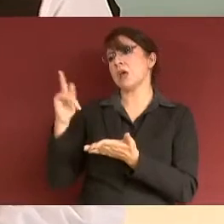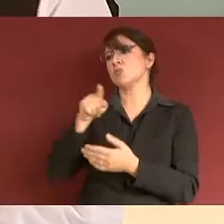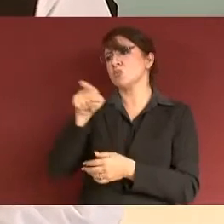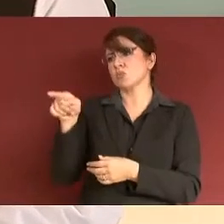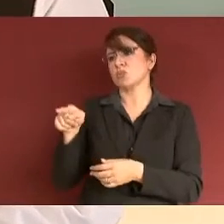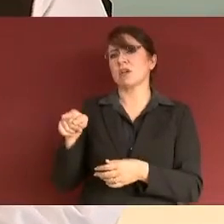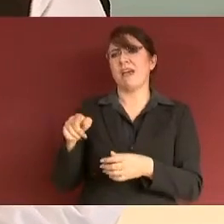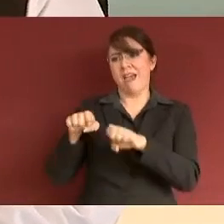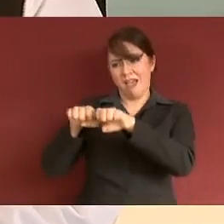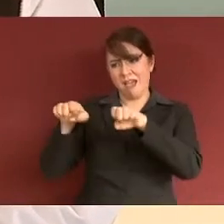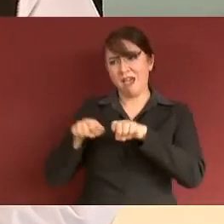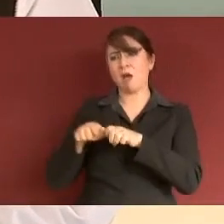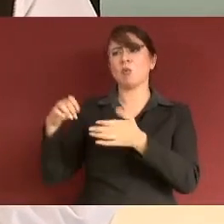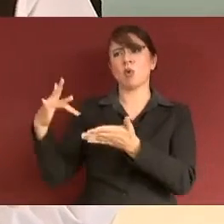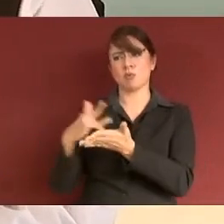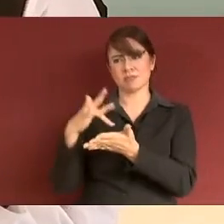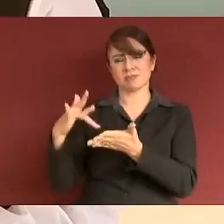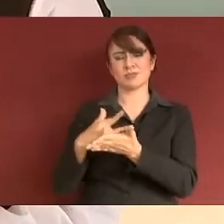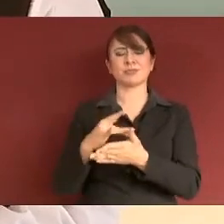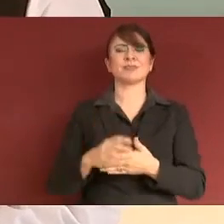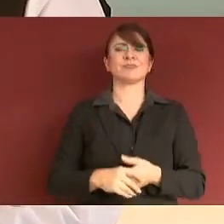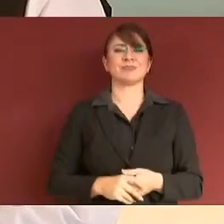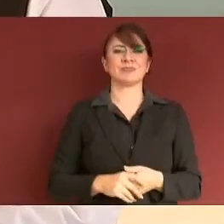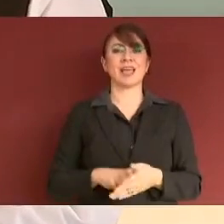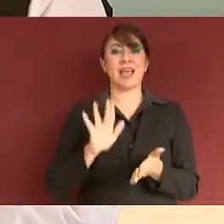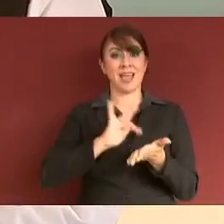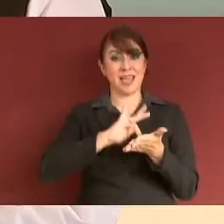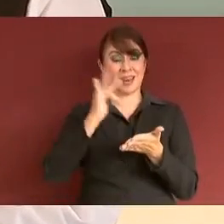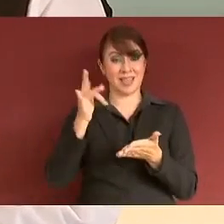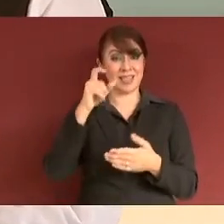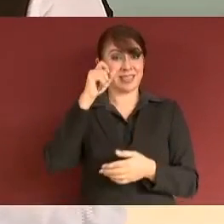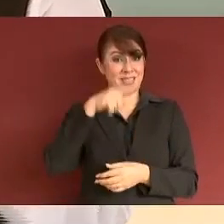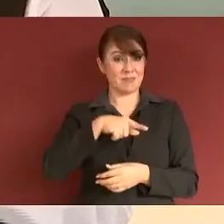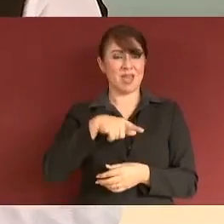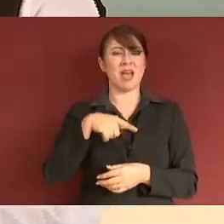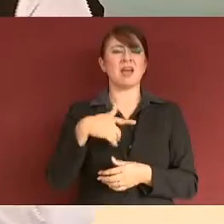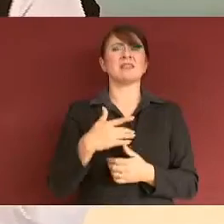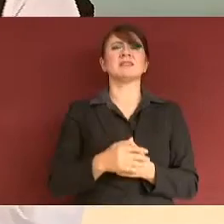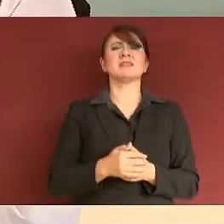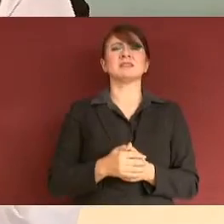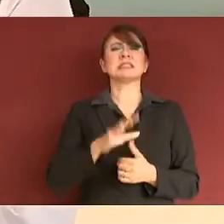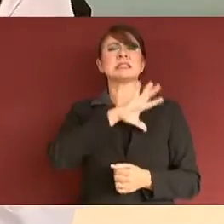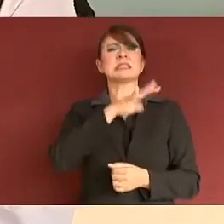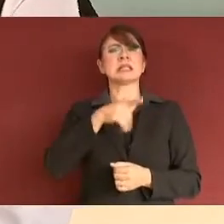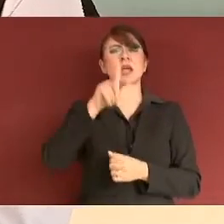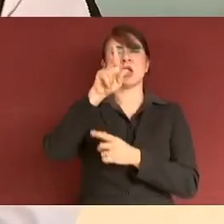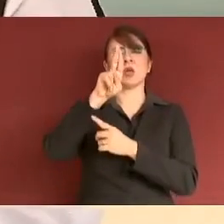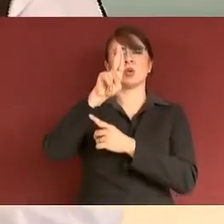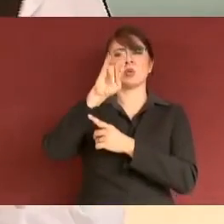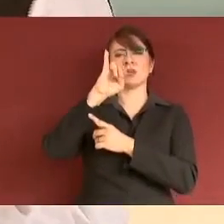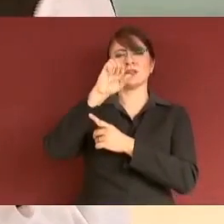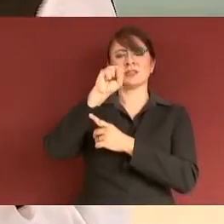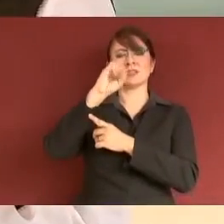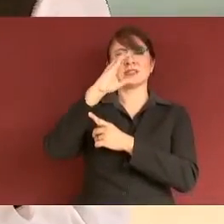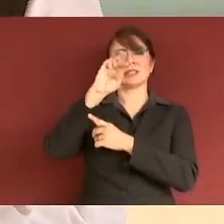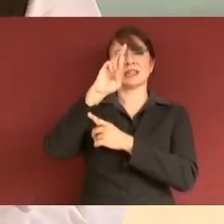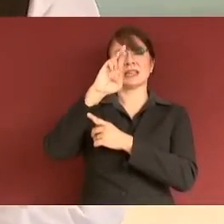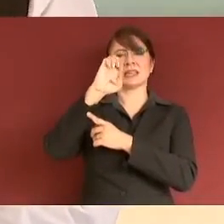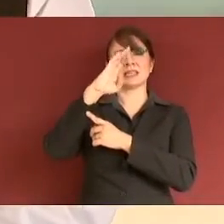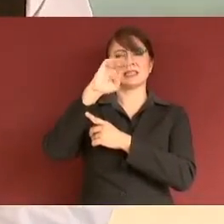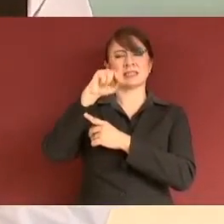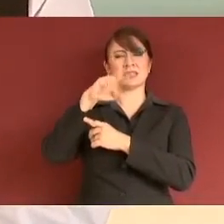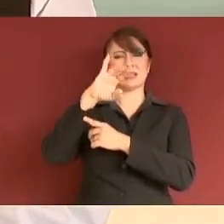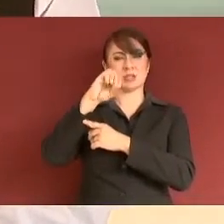equipo. Muchas gracias, muy especiales al licenciado Luis Cresencio, al general Luis Cresencio Sandoval González,